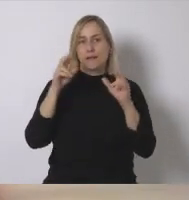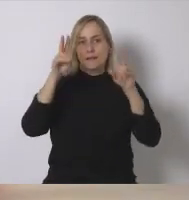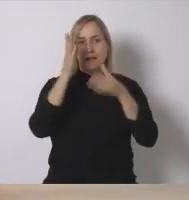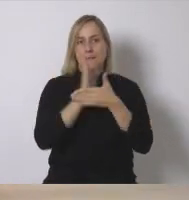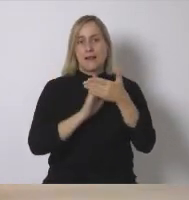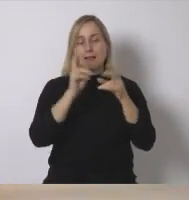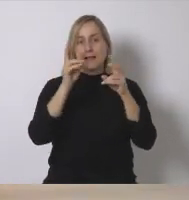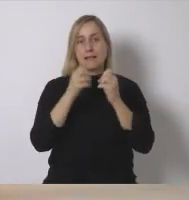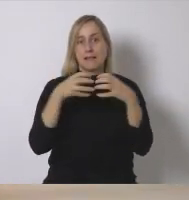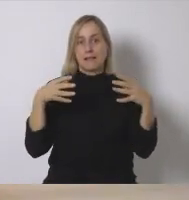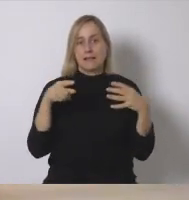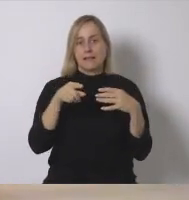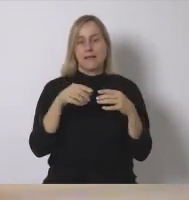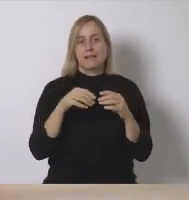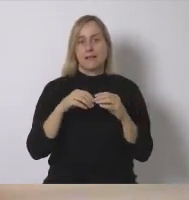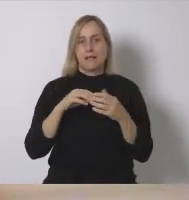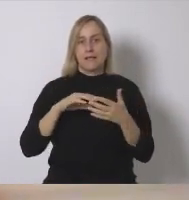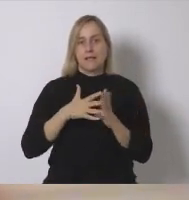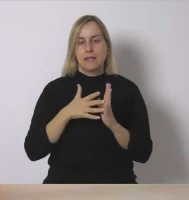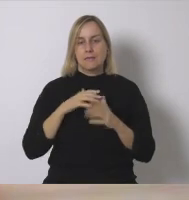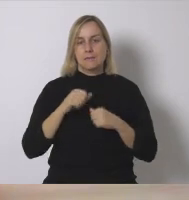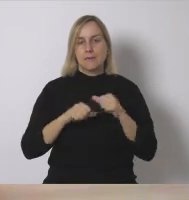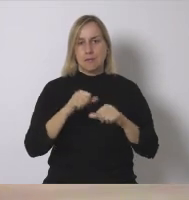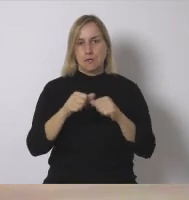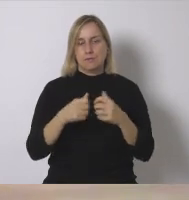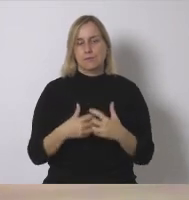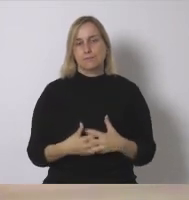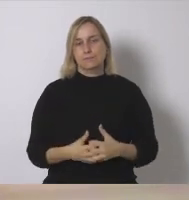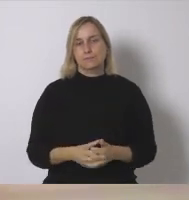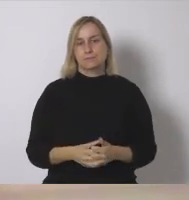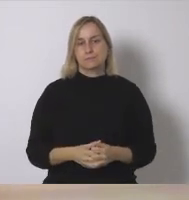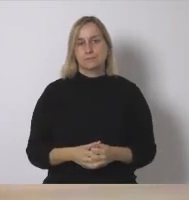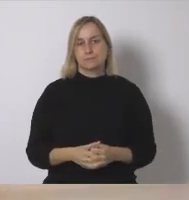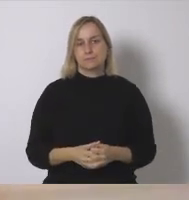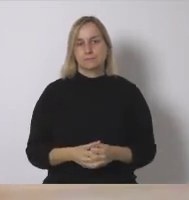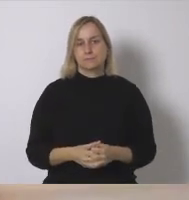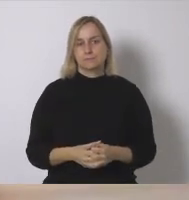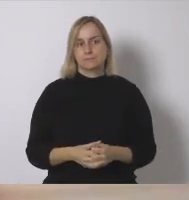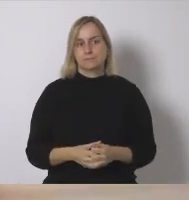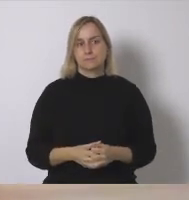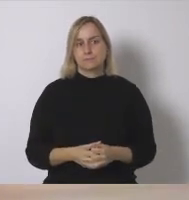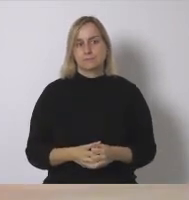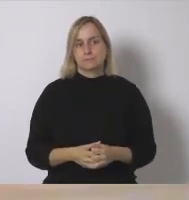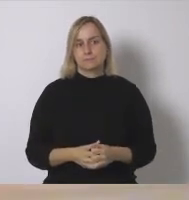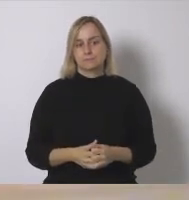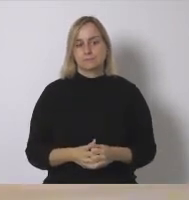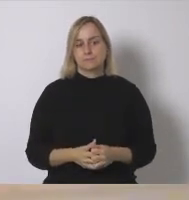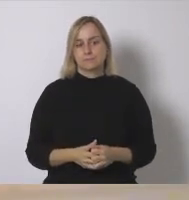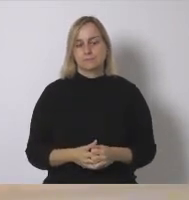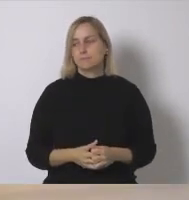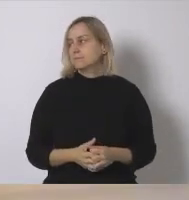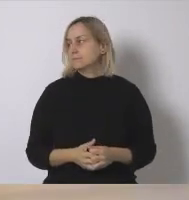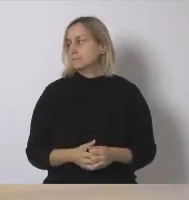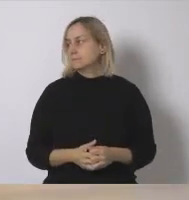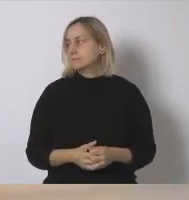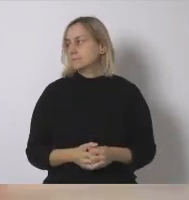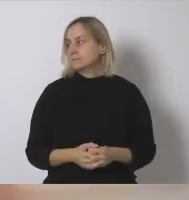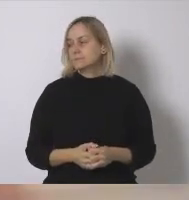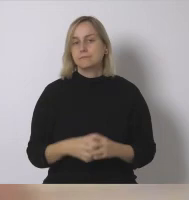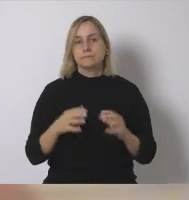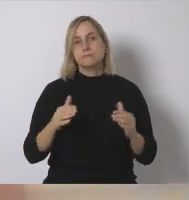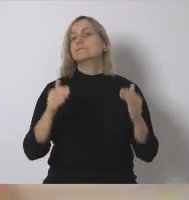parte de metabolismo eso para el ruger y